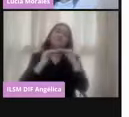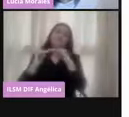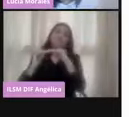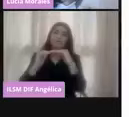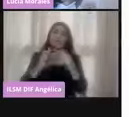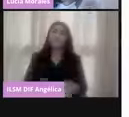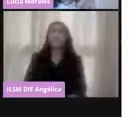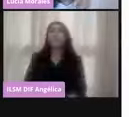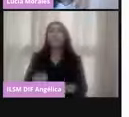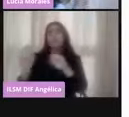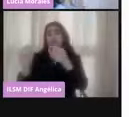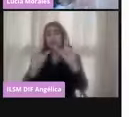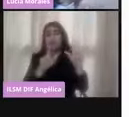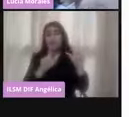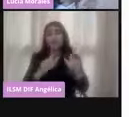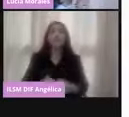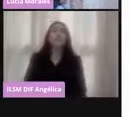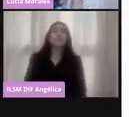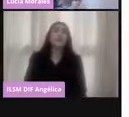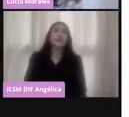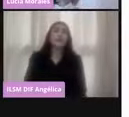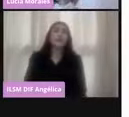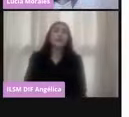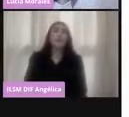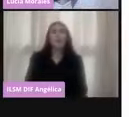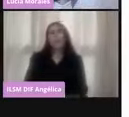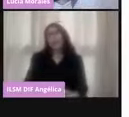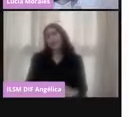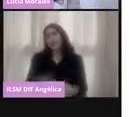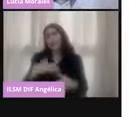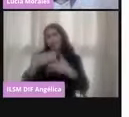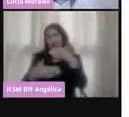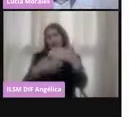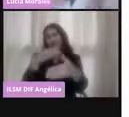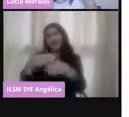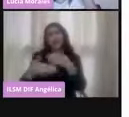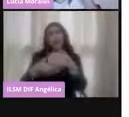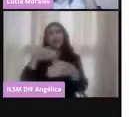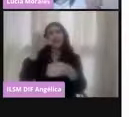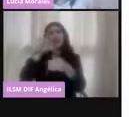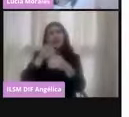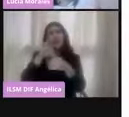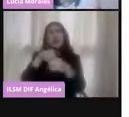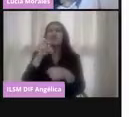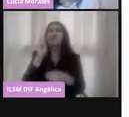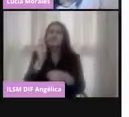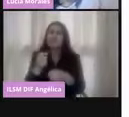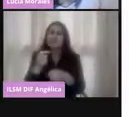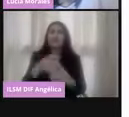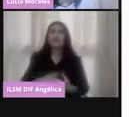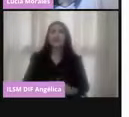Ahora bien, ¿qué es el proceso electoral? Si me apoyan con la siguiente, por favor.